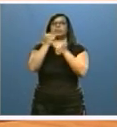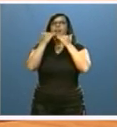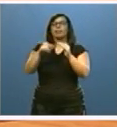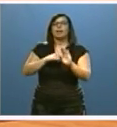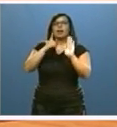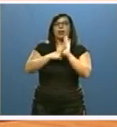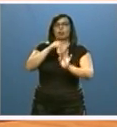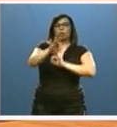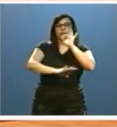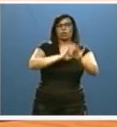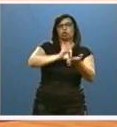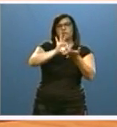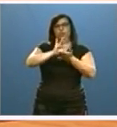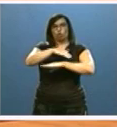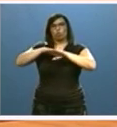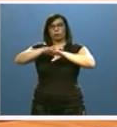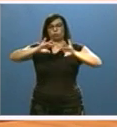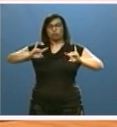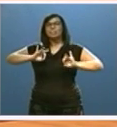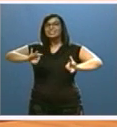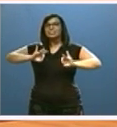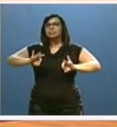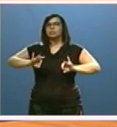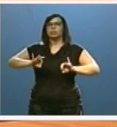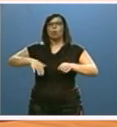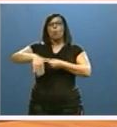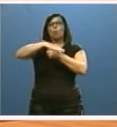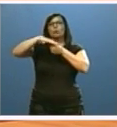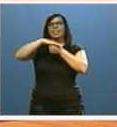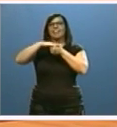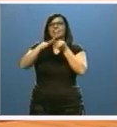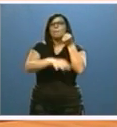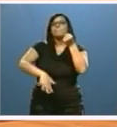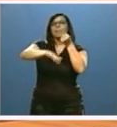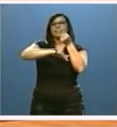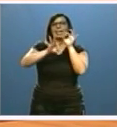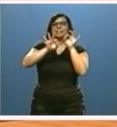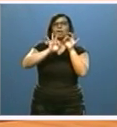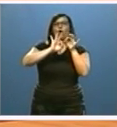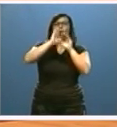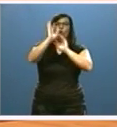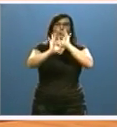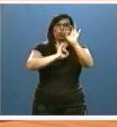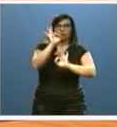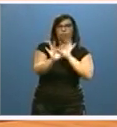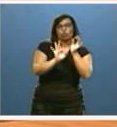y Gobierno en el Territorio, especialmente en el mapa de las Unidades Básicas de Ordenación y Servicios Rurales.